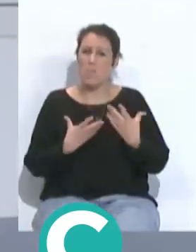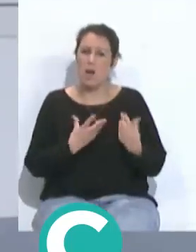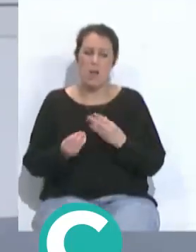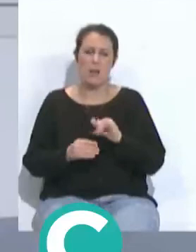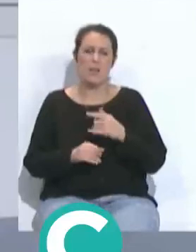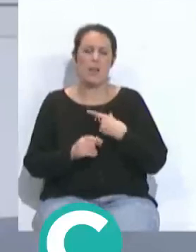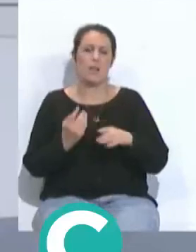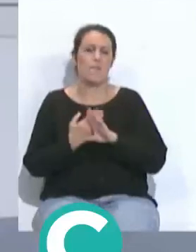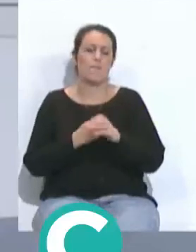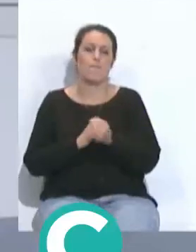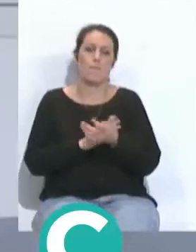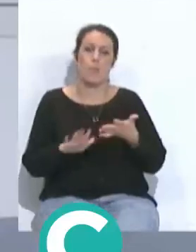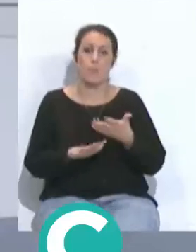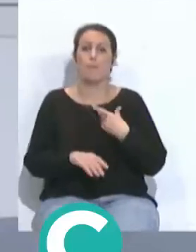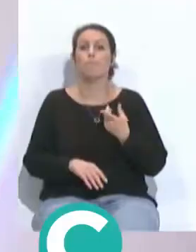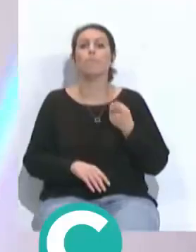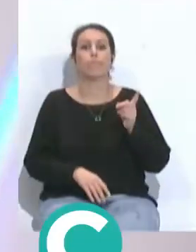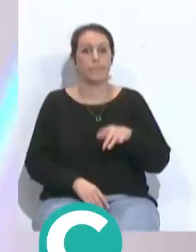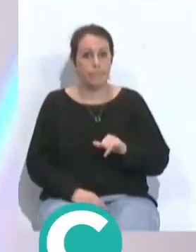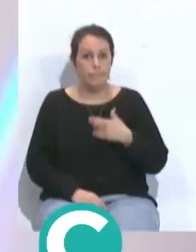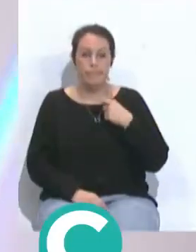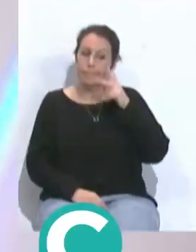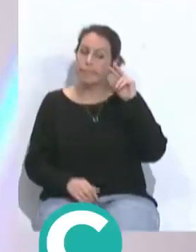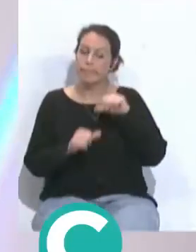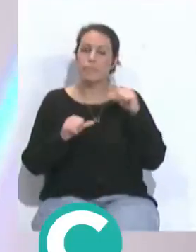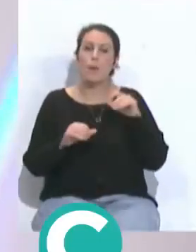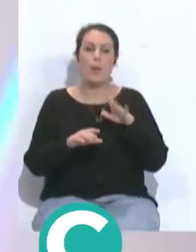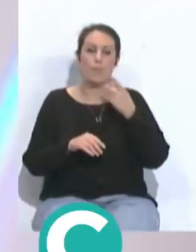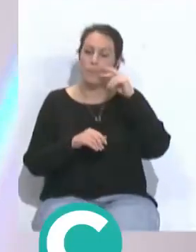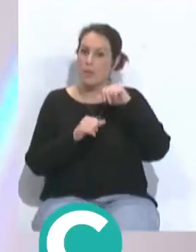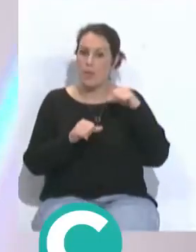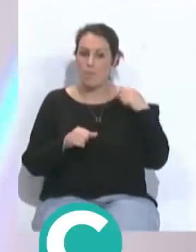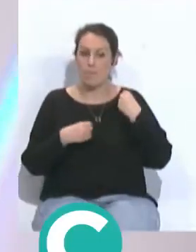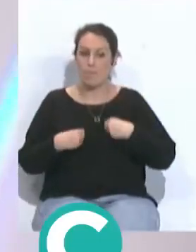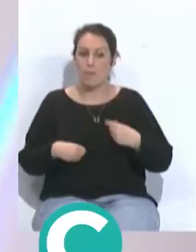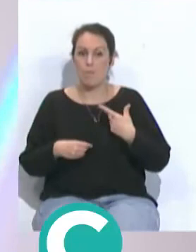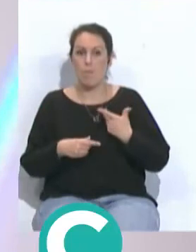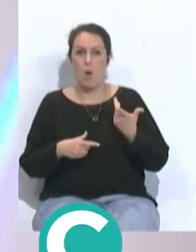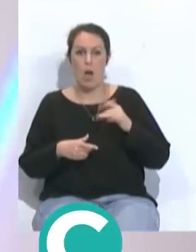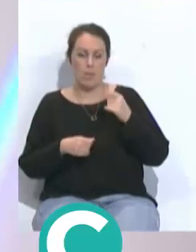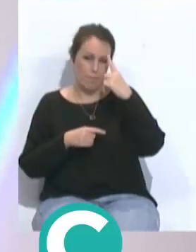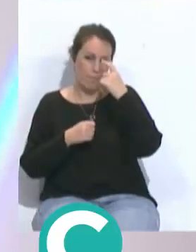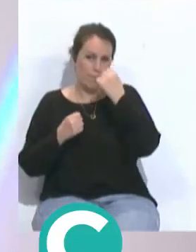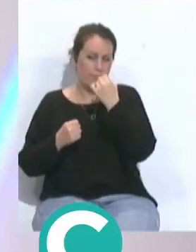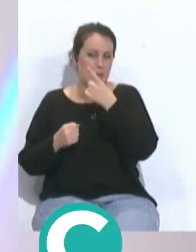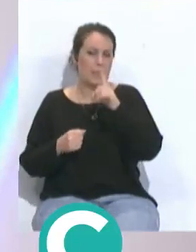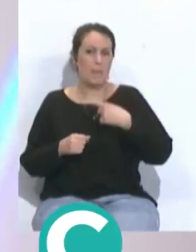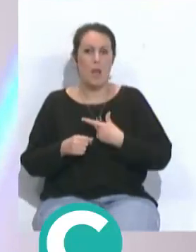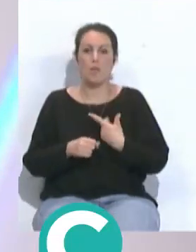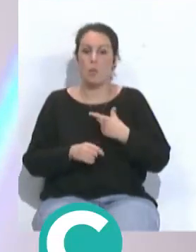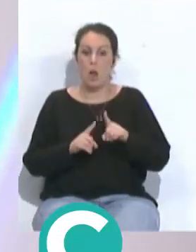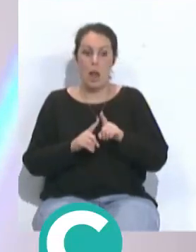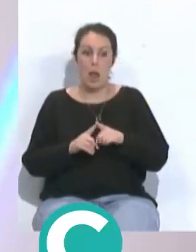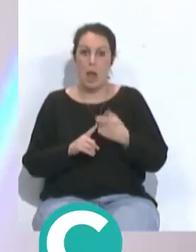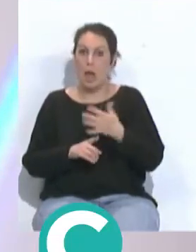velocidad arriba es cierto que tiene ya cierta veteranía pero todo eso que tiene de veteranos de los porta en experiencia y encima además tiene ese don de poder